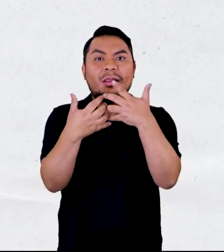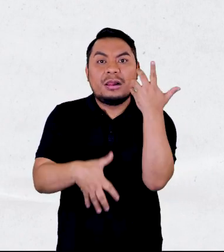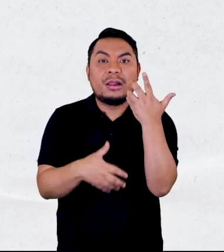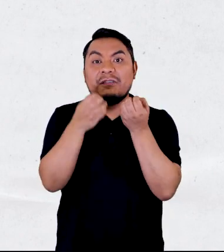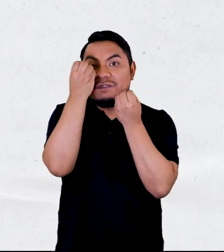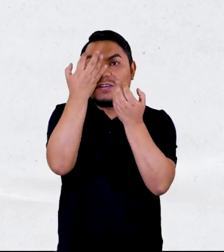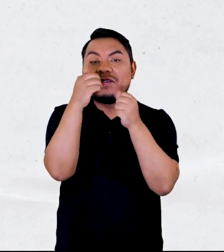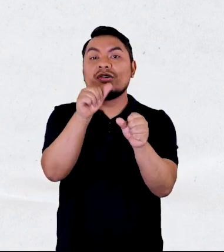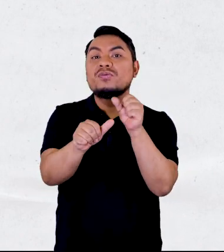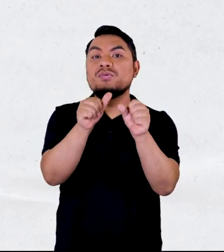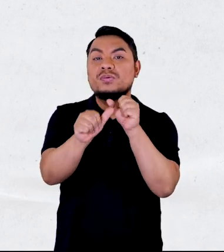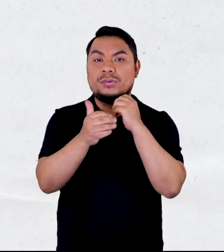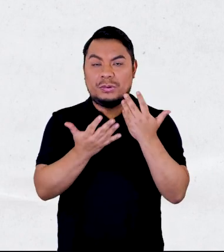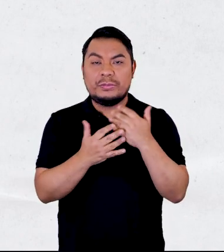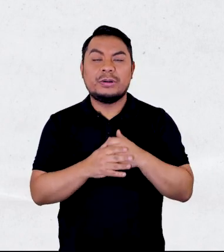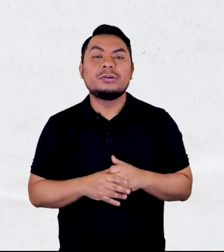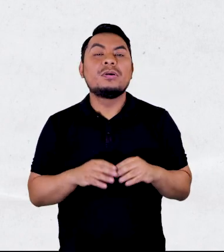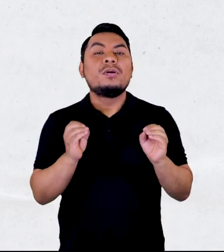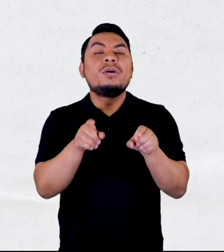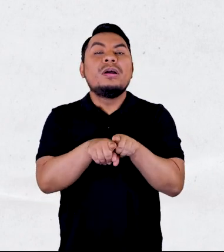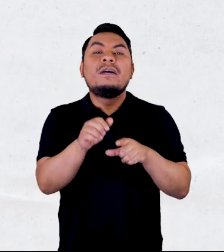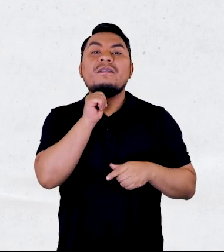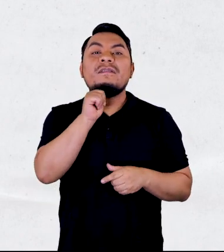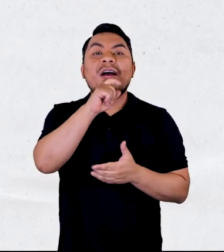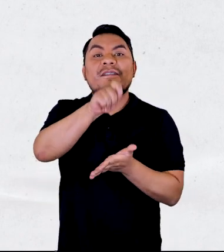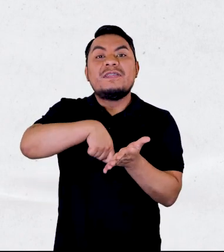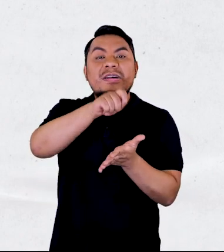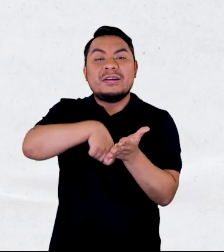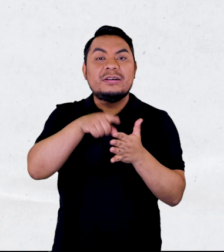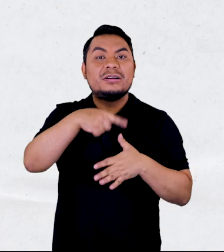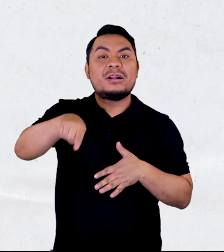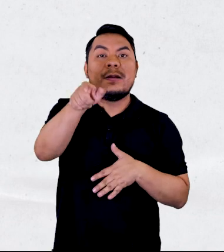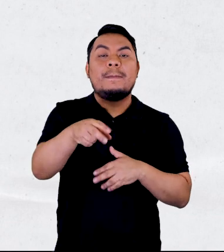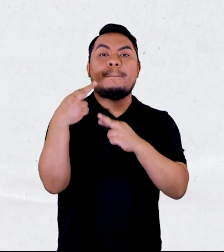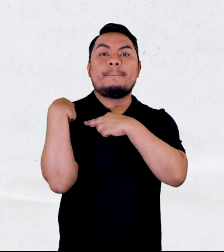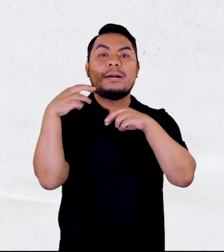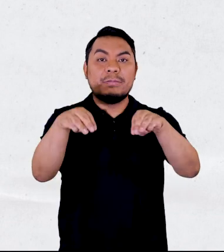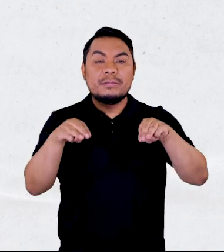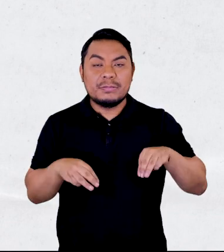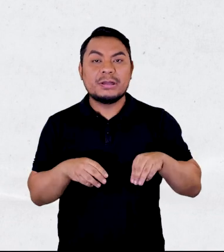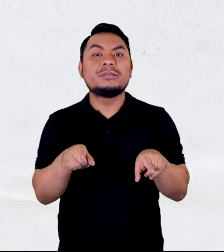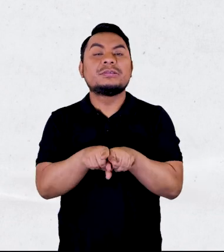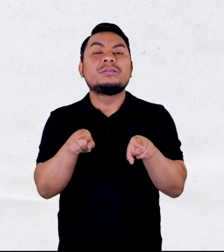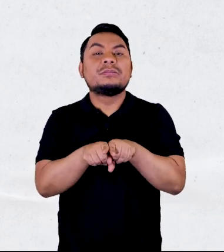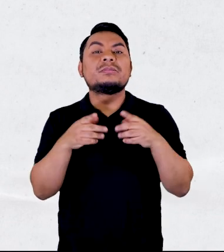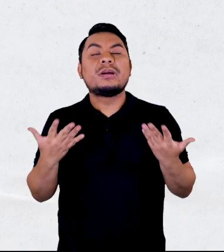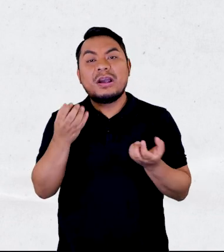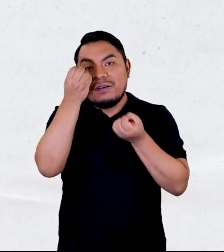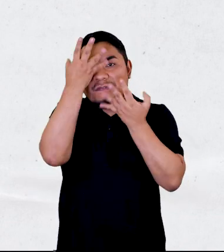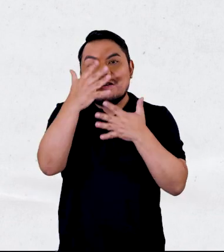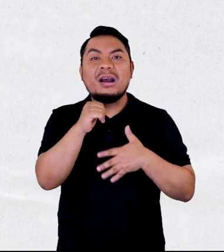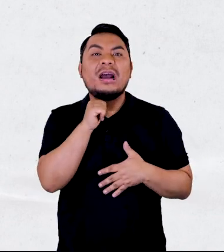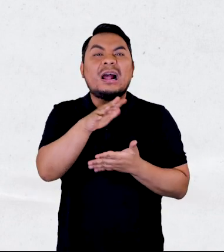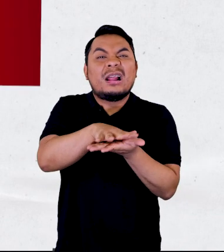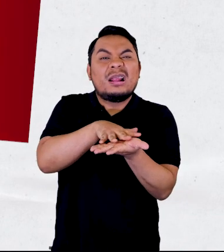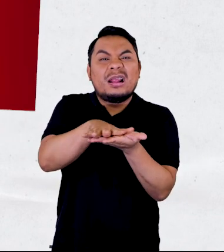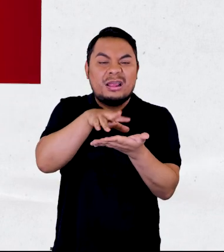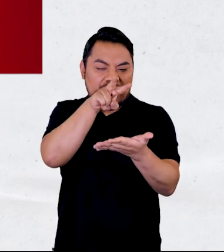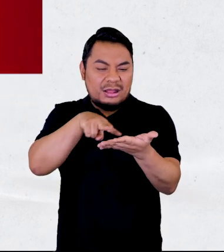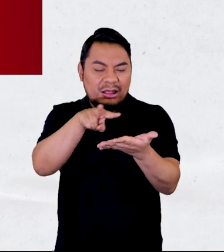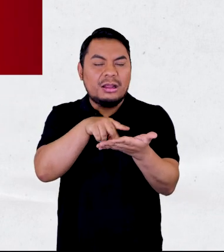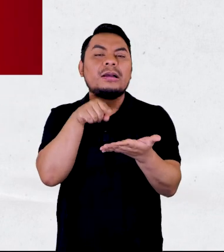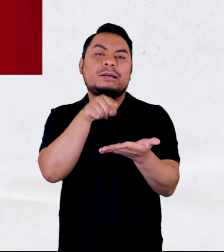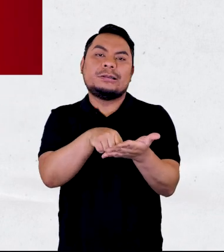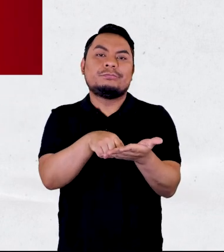en los datos numéricos consignados, falta de firmas completas de los miembros de mesa y o datos ilegibles, las